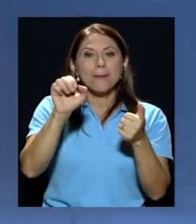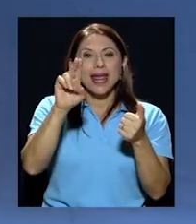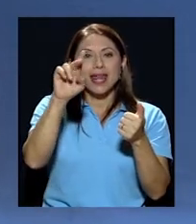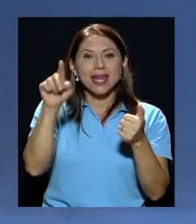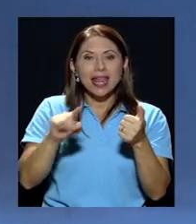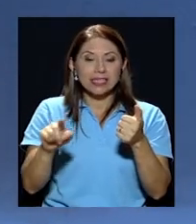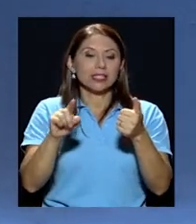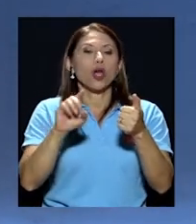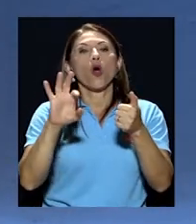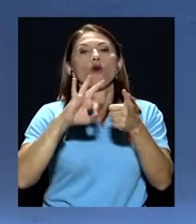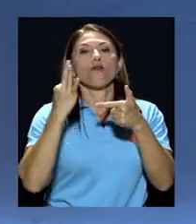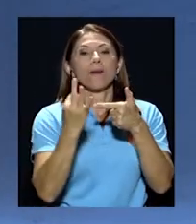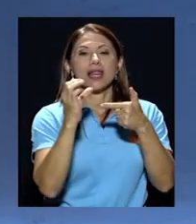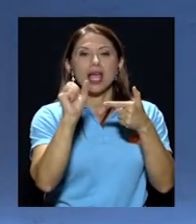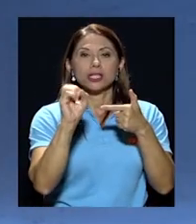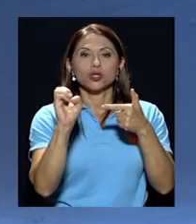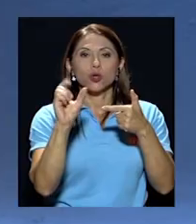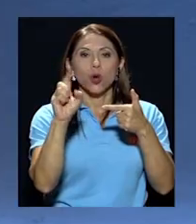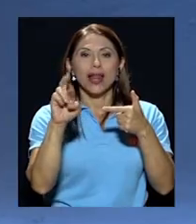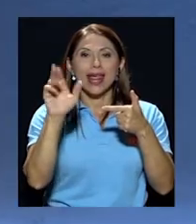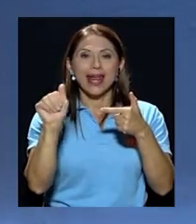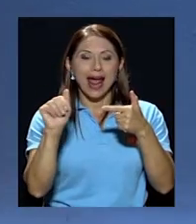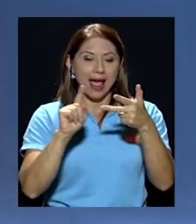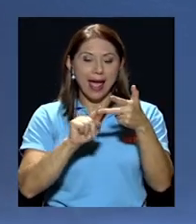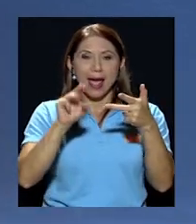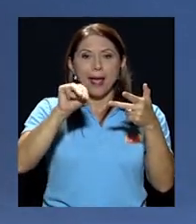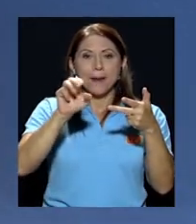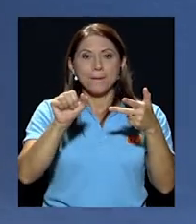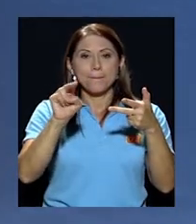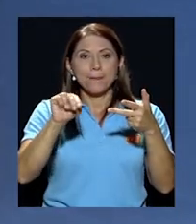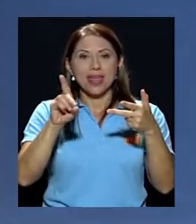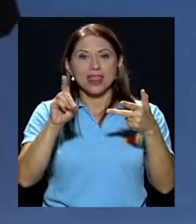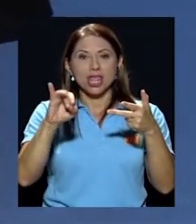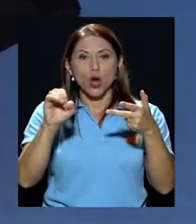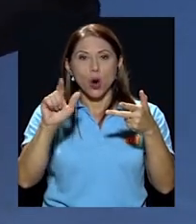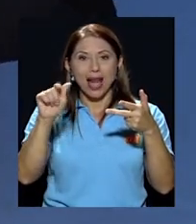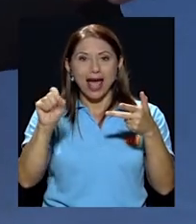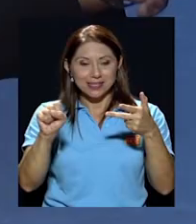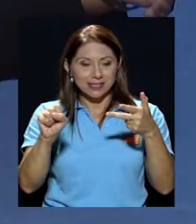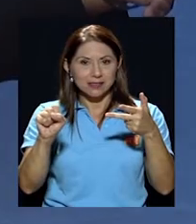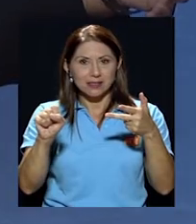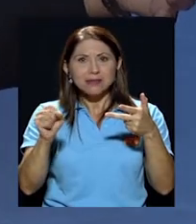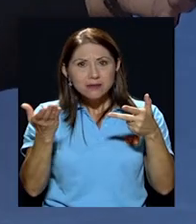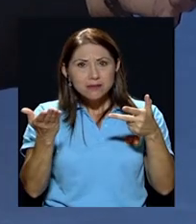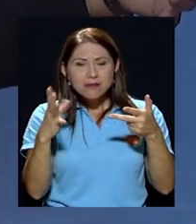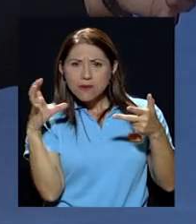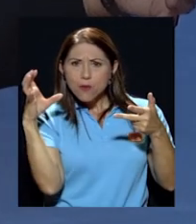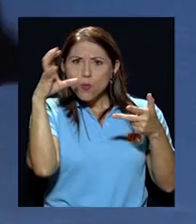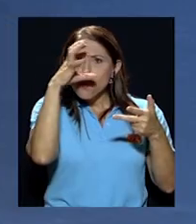la familia Solera o empezamos a hablar de los Mendiolas empezamos a encontrar que hay todo un